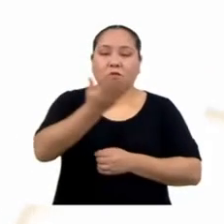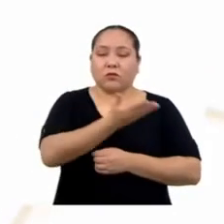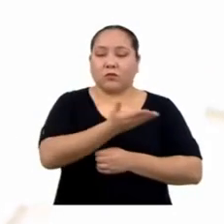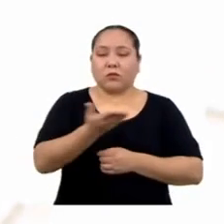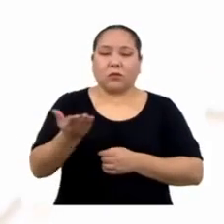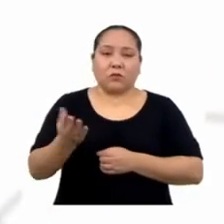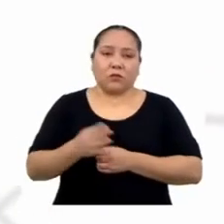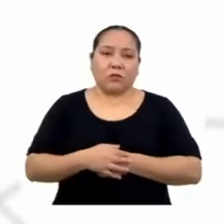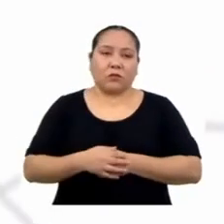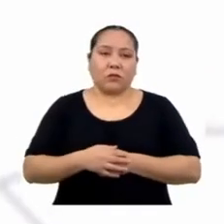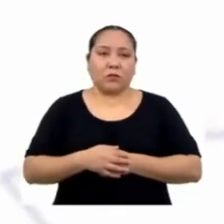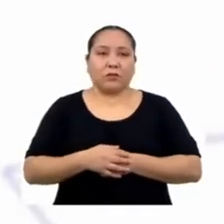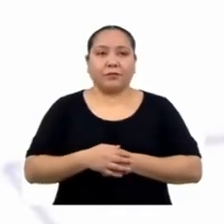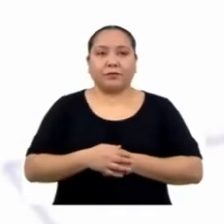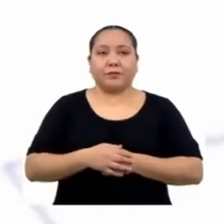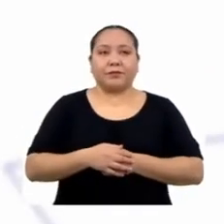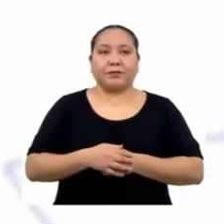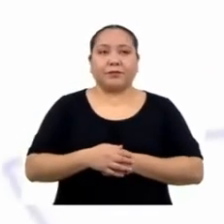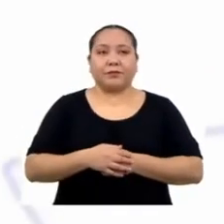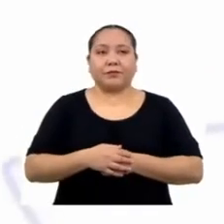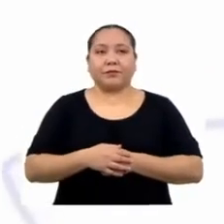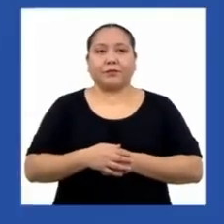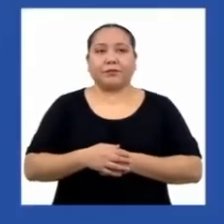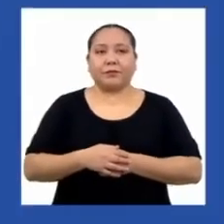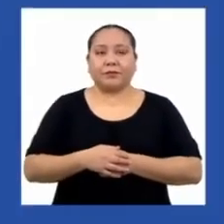aplicará la encuesta.